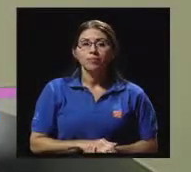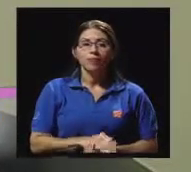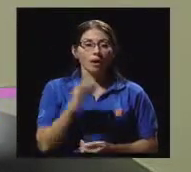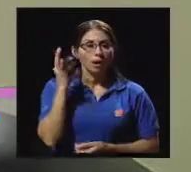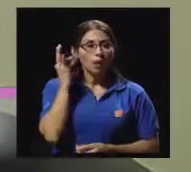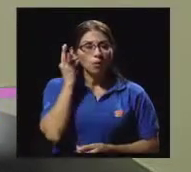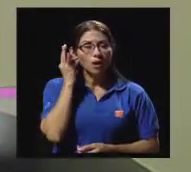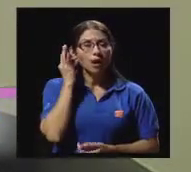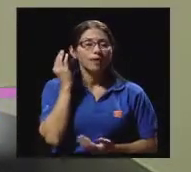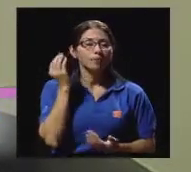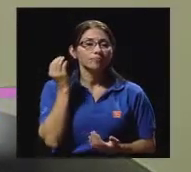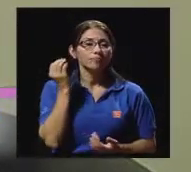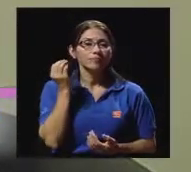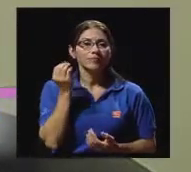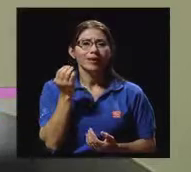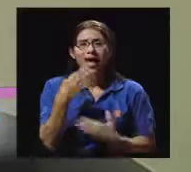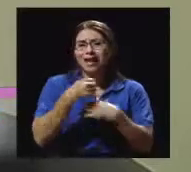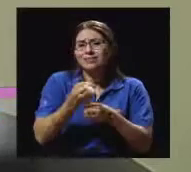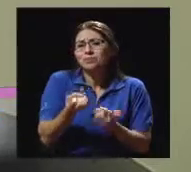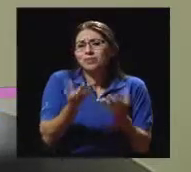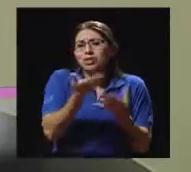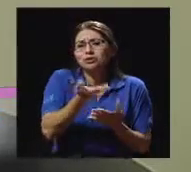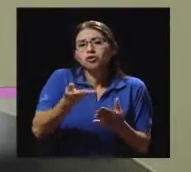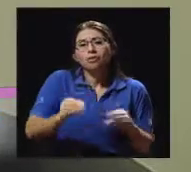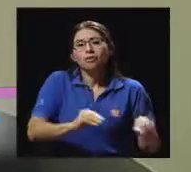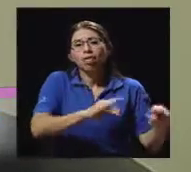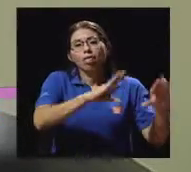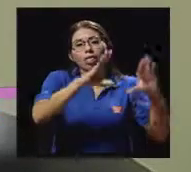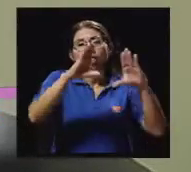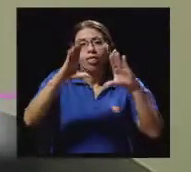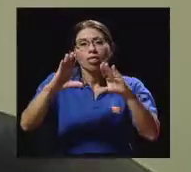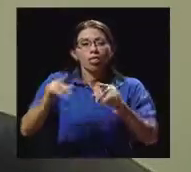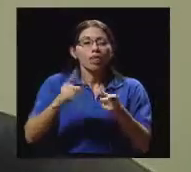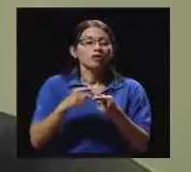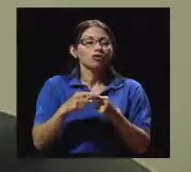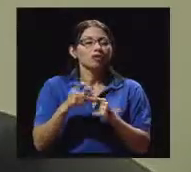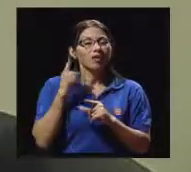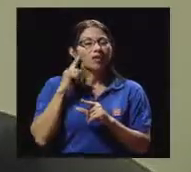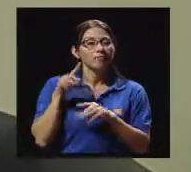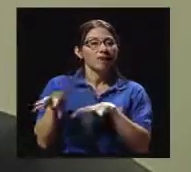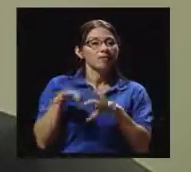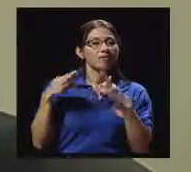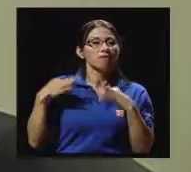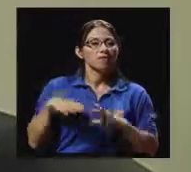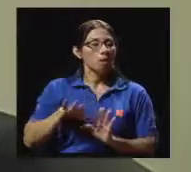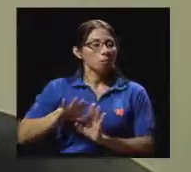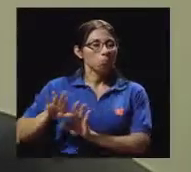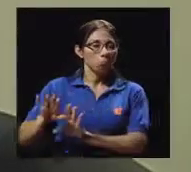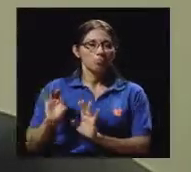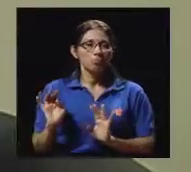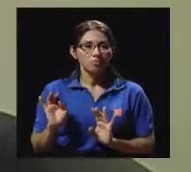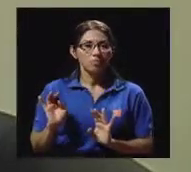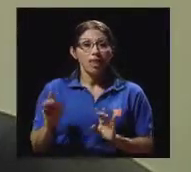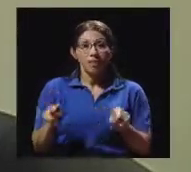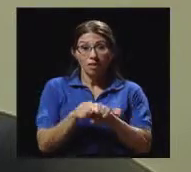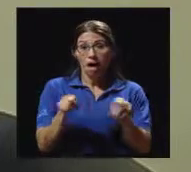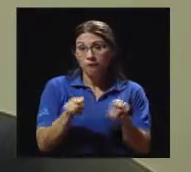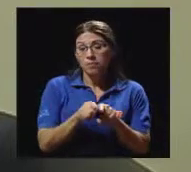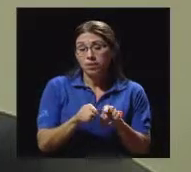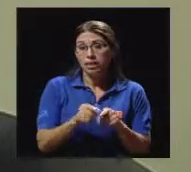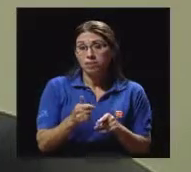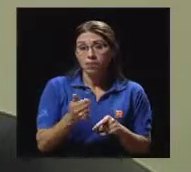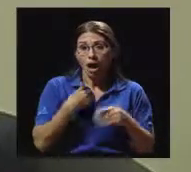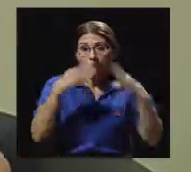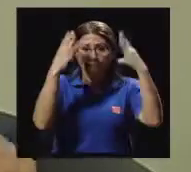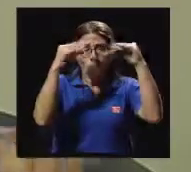mujer por muchos quehaceres deja esta parte de actividad física de lado. A pesar de que también hay datos importantes de